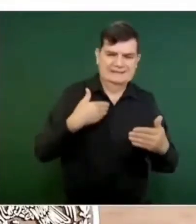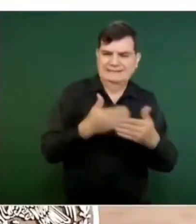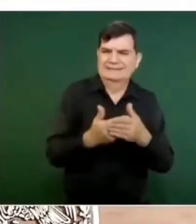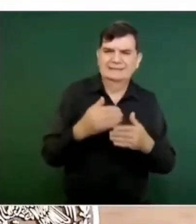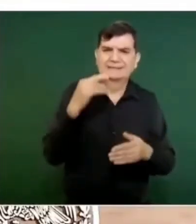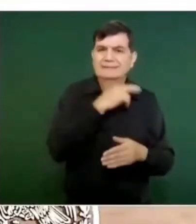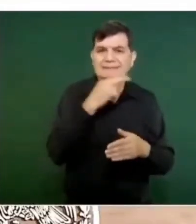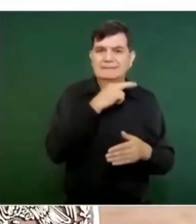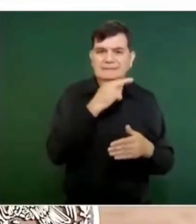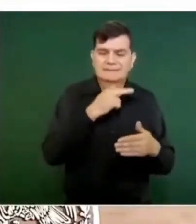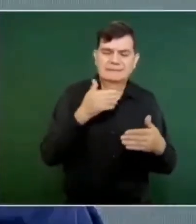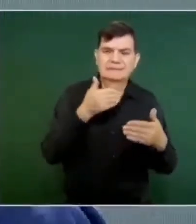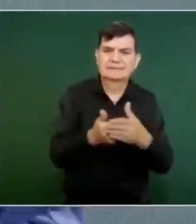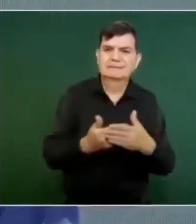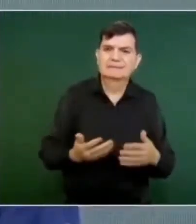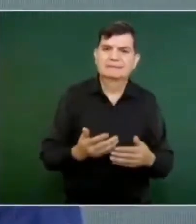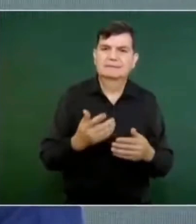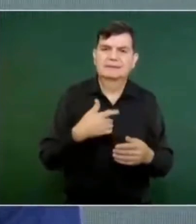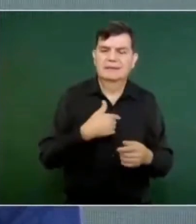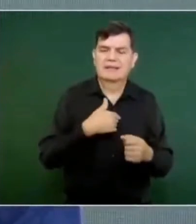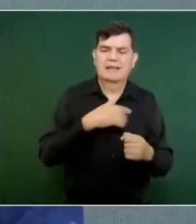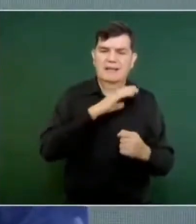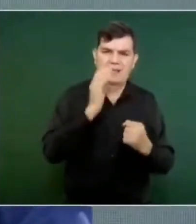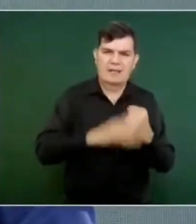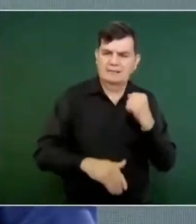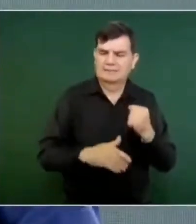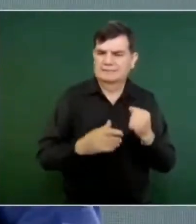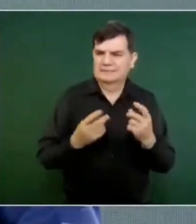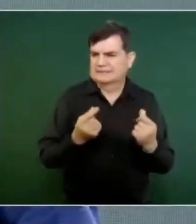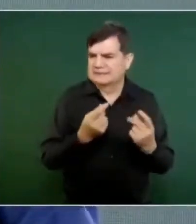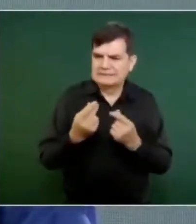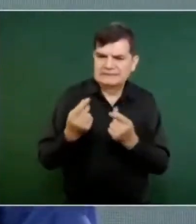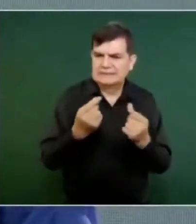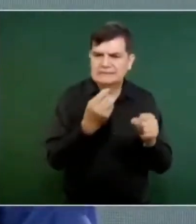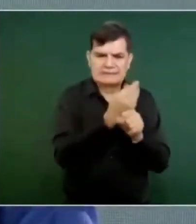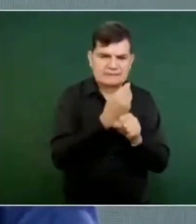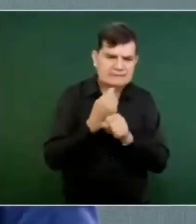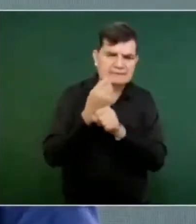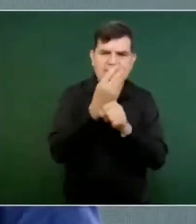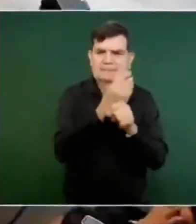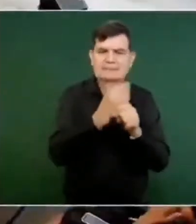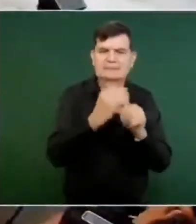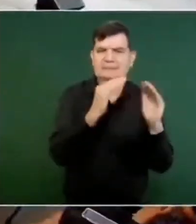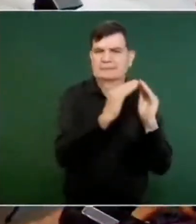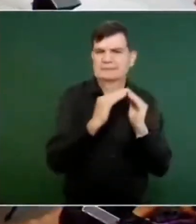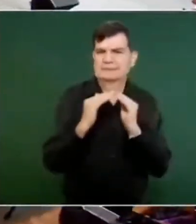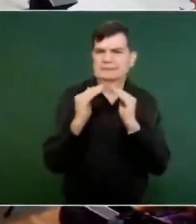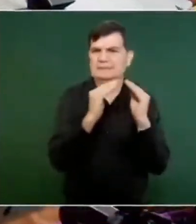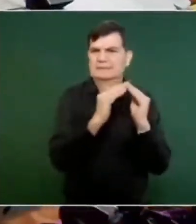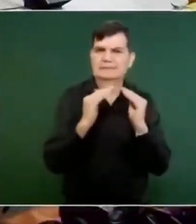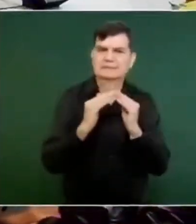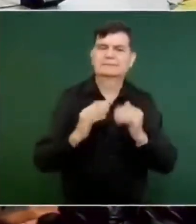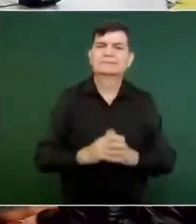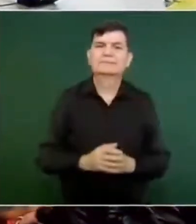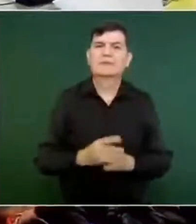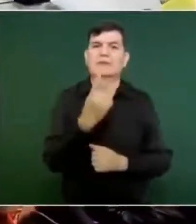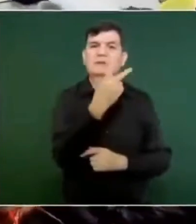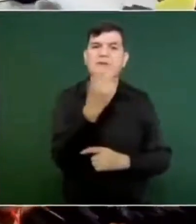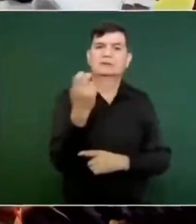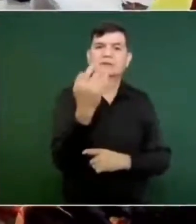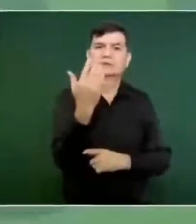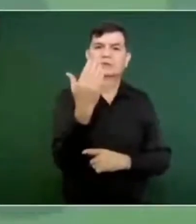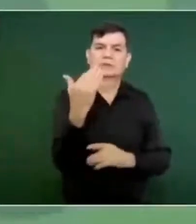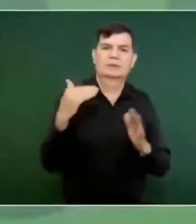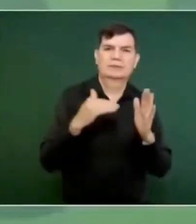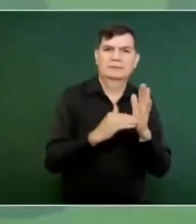terminemos de reconstruir las viviendas, 250